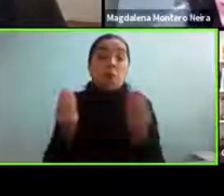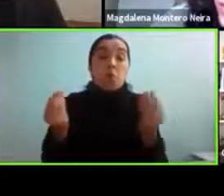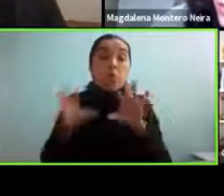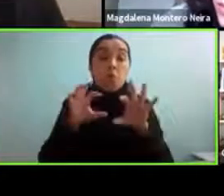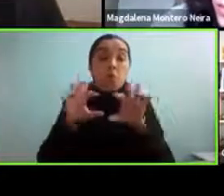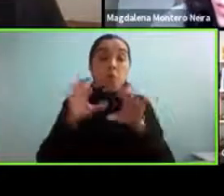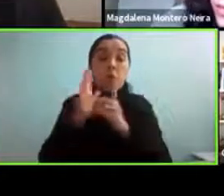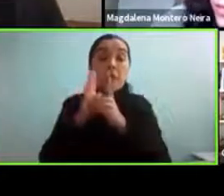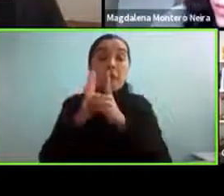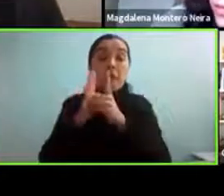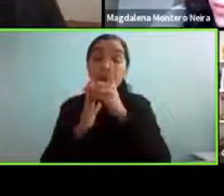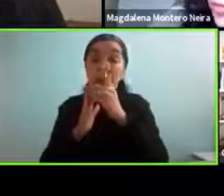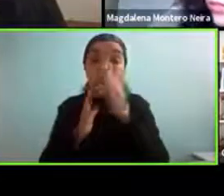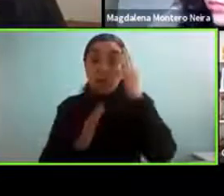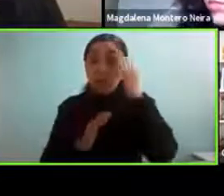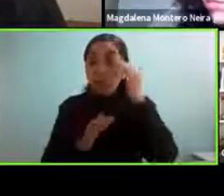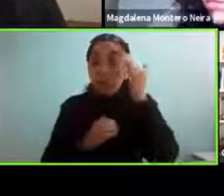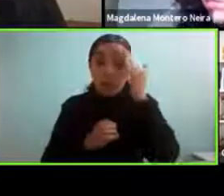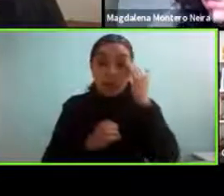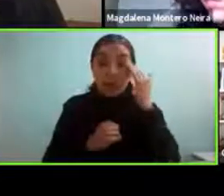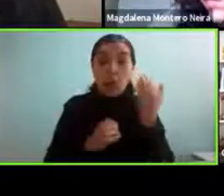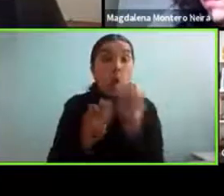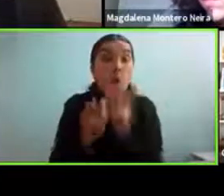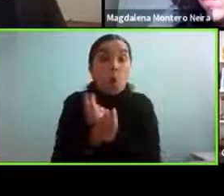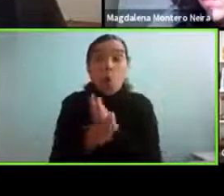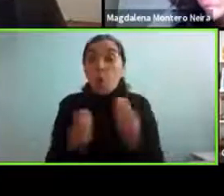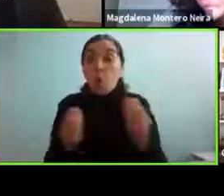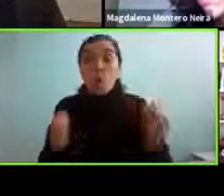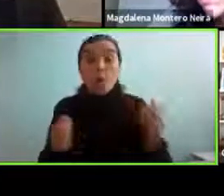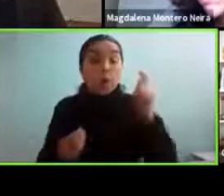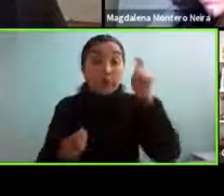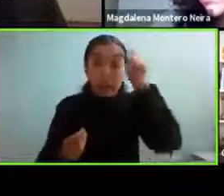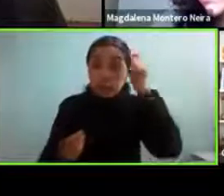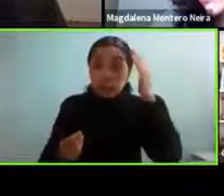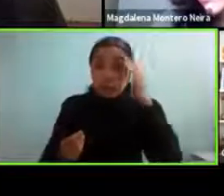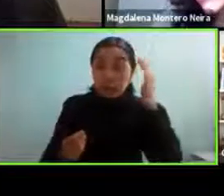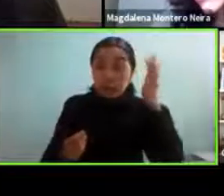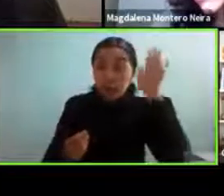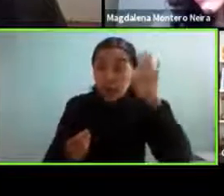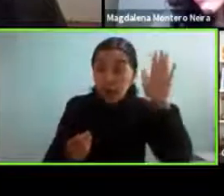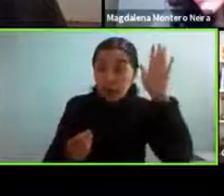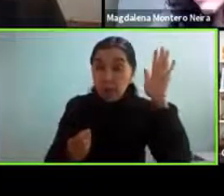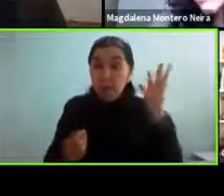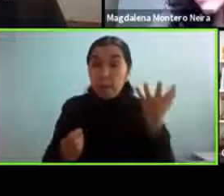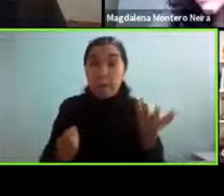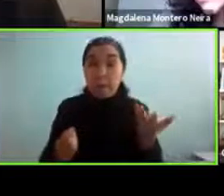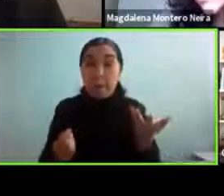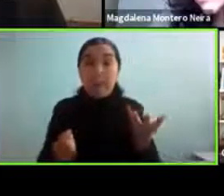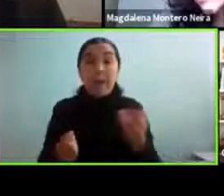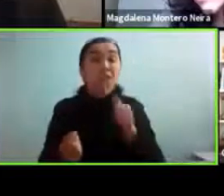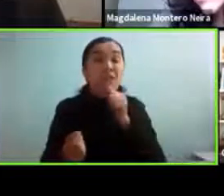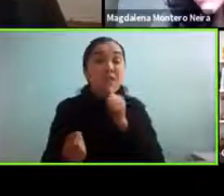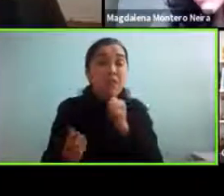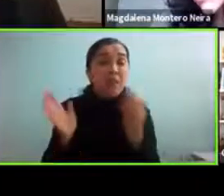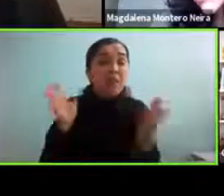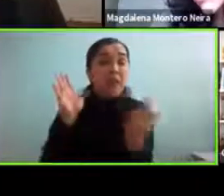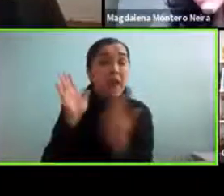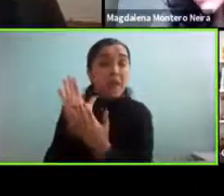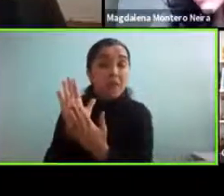que no sabemos hay mucha teoría que se ha dado que falta más evidencia como la posible